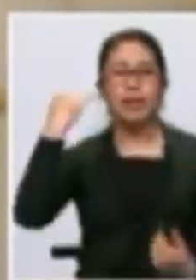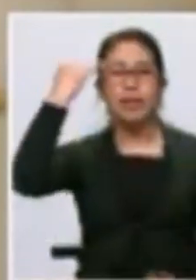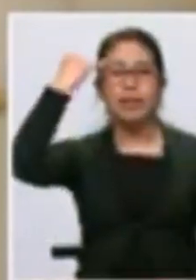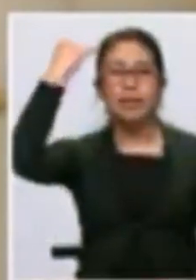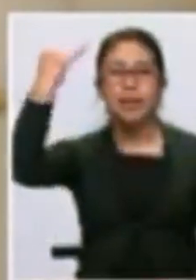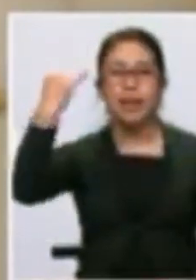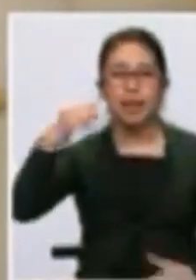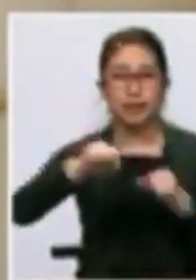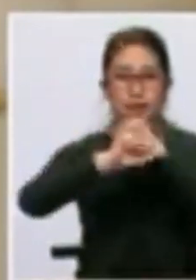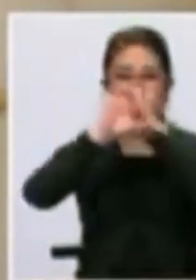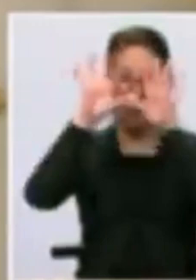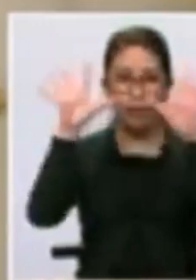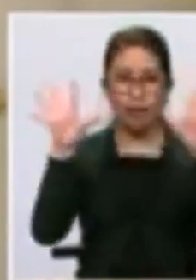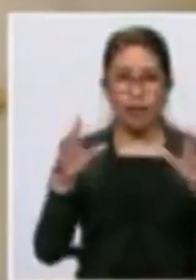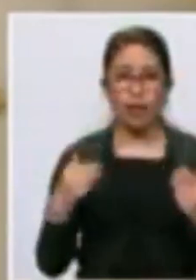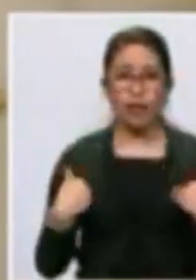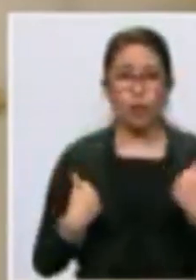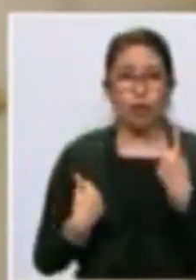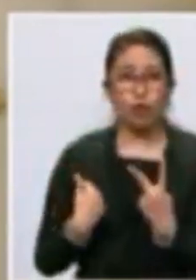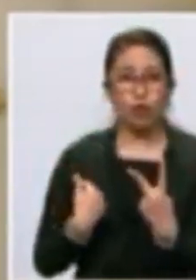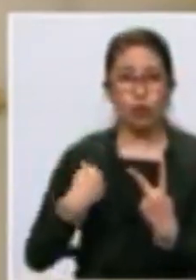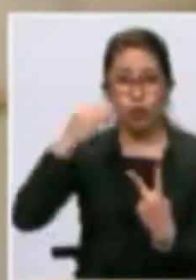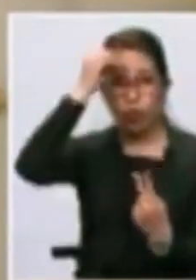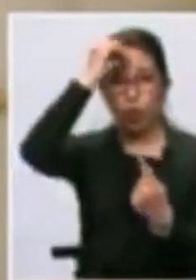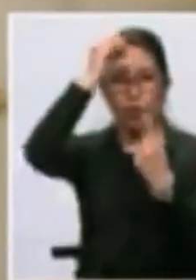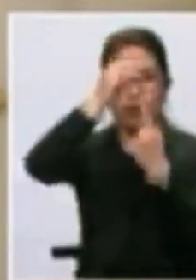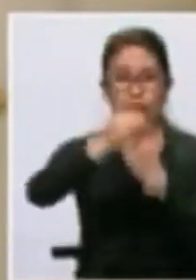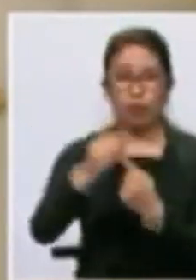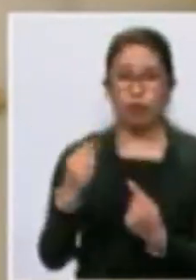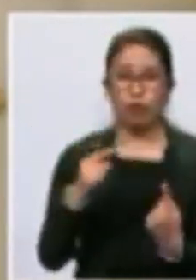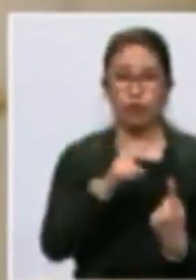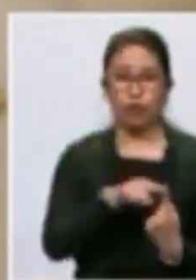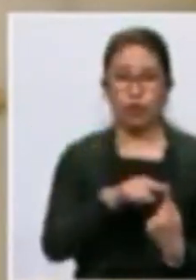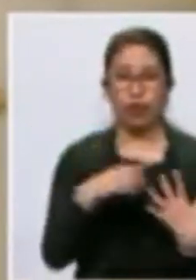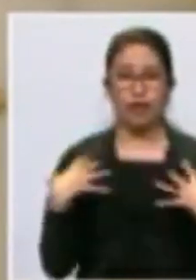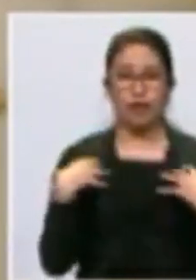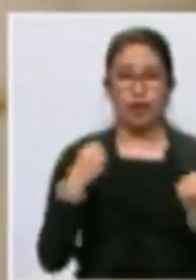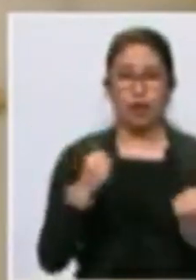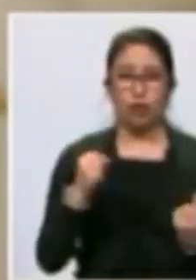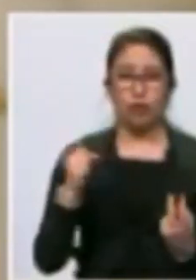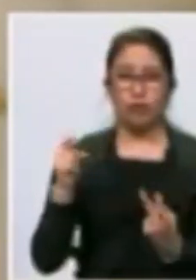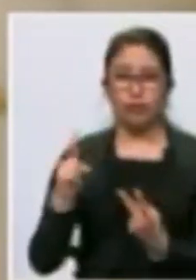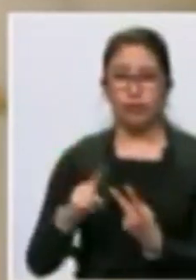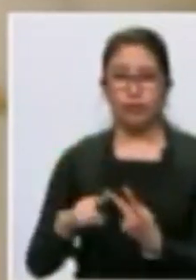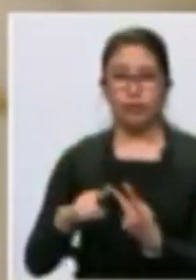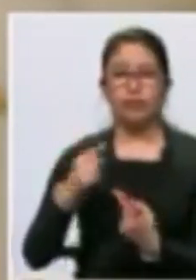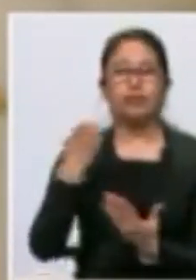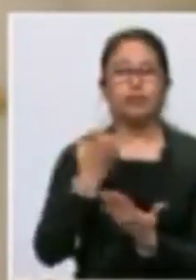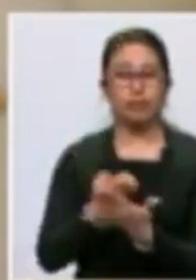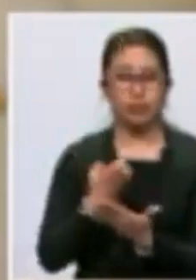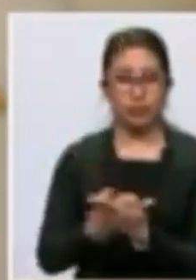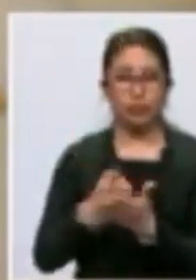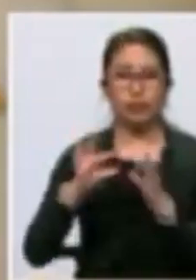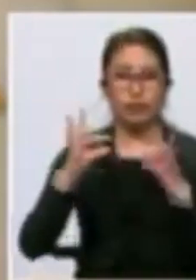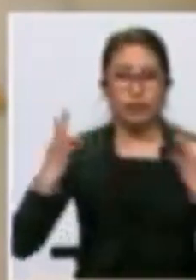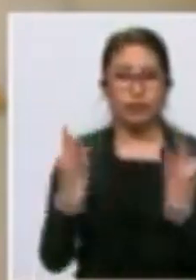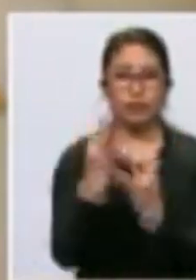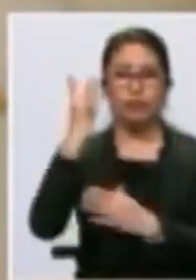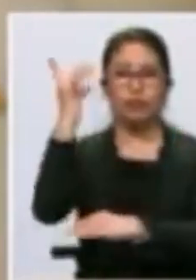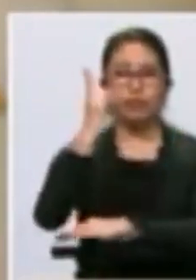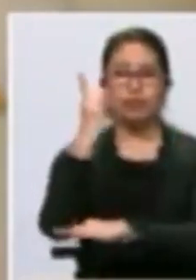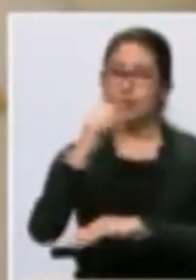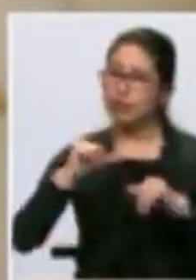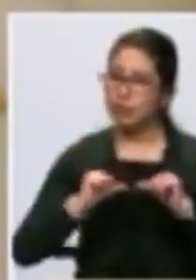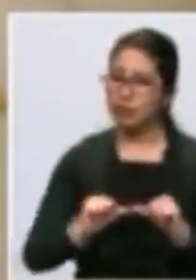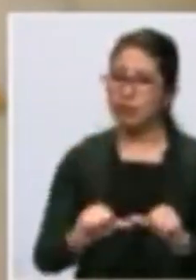claras. Tenemos dos misiones la salud de los bolivianos y la economía de las familias bolivianas. Seguiremos